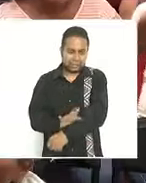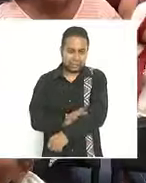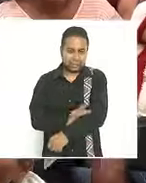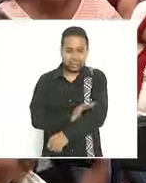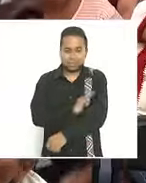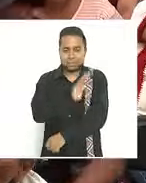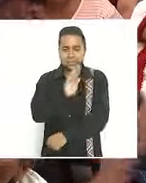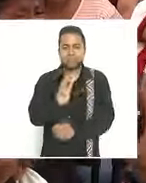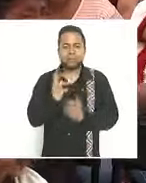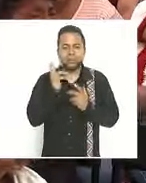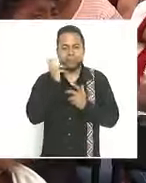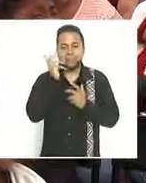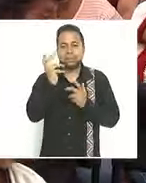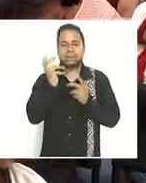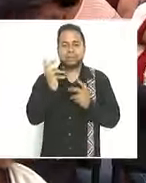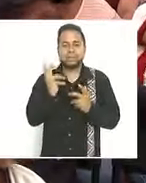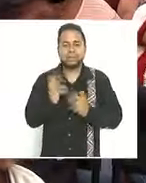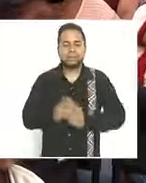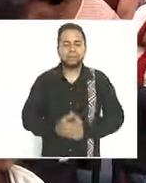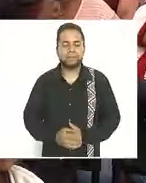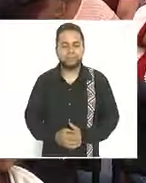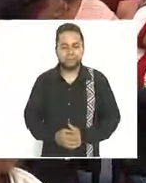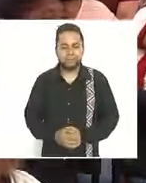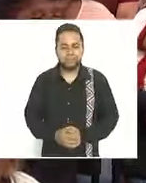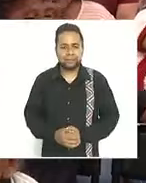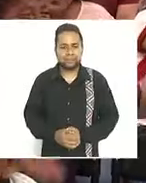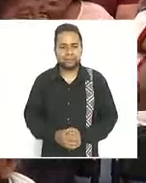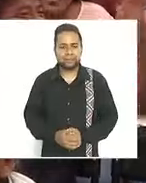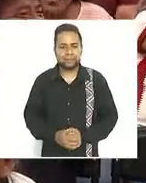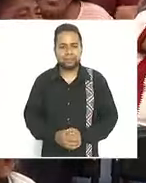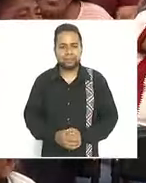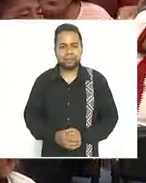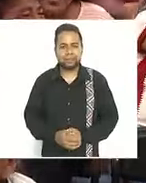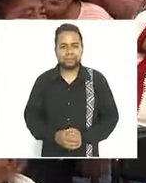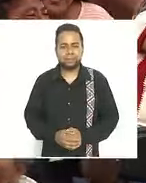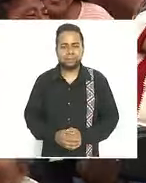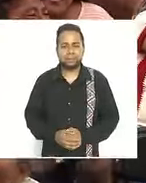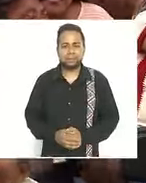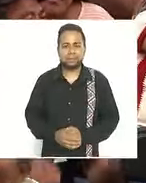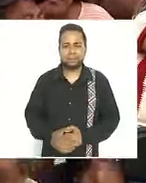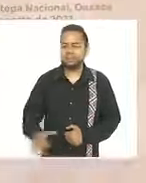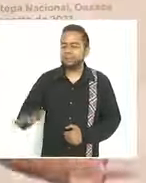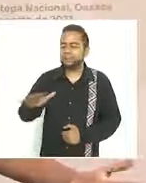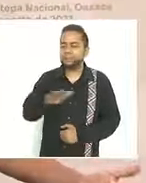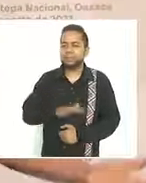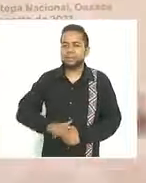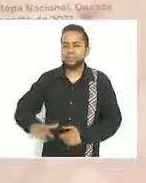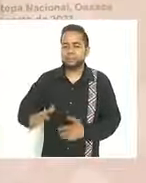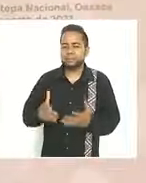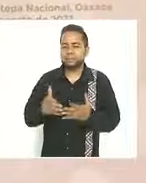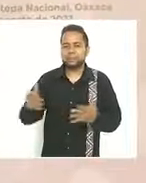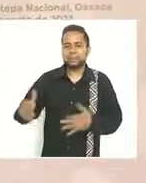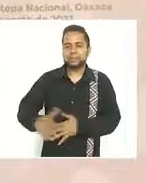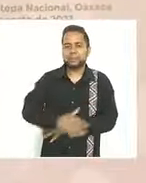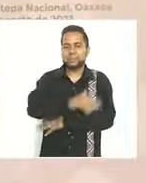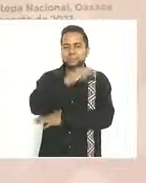sentimiento! ¡Oh, tierra del sol!